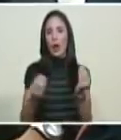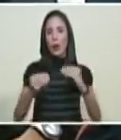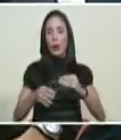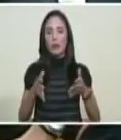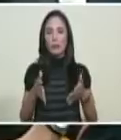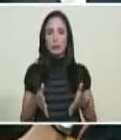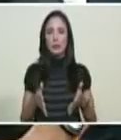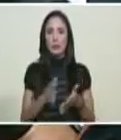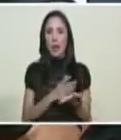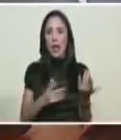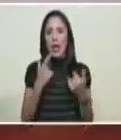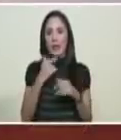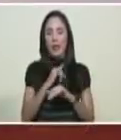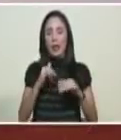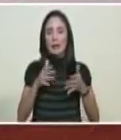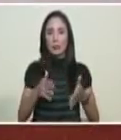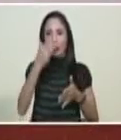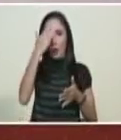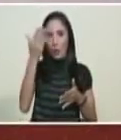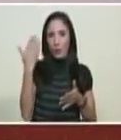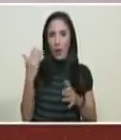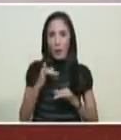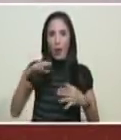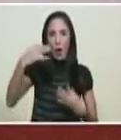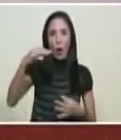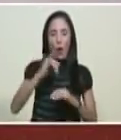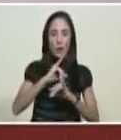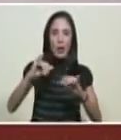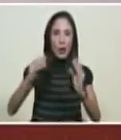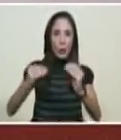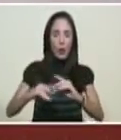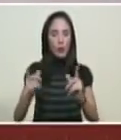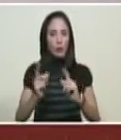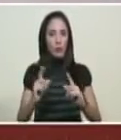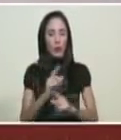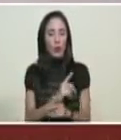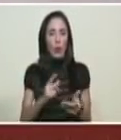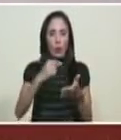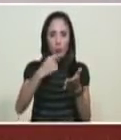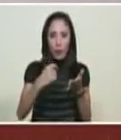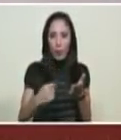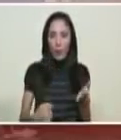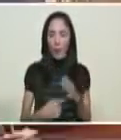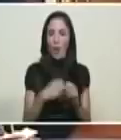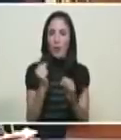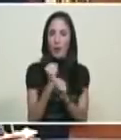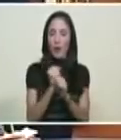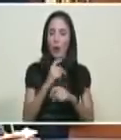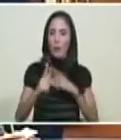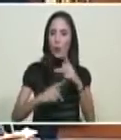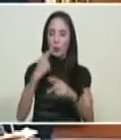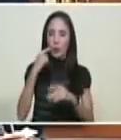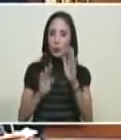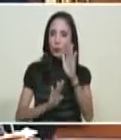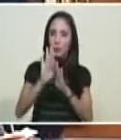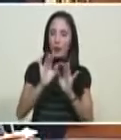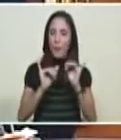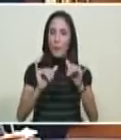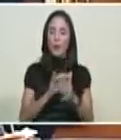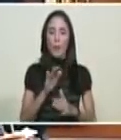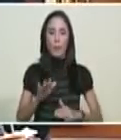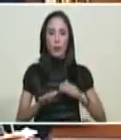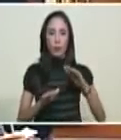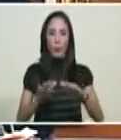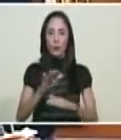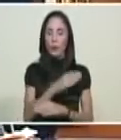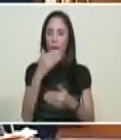en letra muerta, en el papel, tienen que ser letra viva, en el trabajo, en la producción, en los pasos que